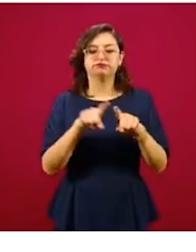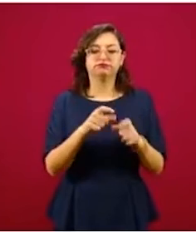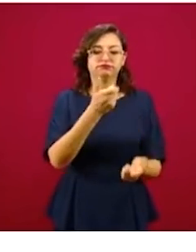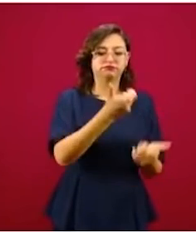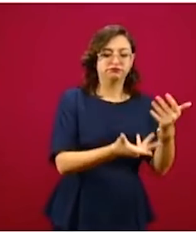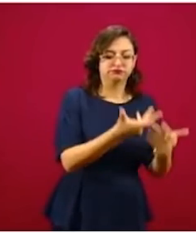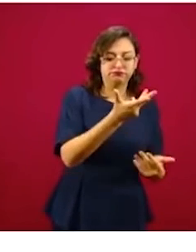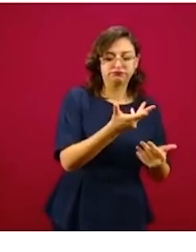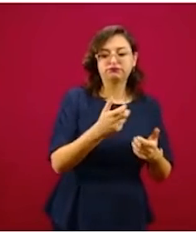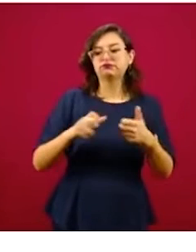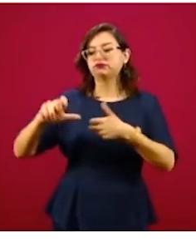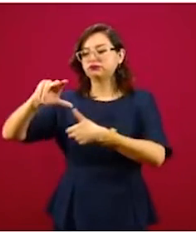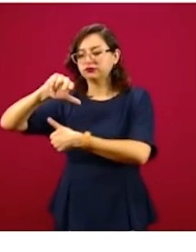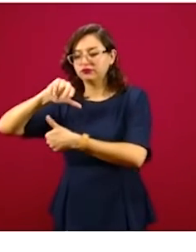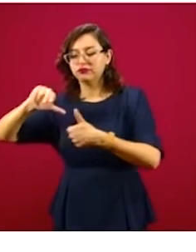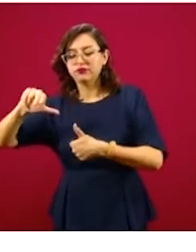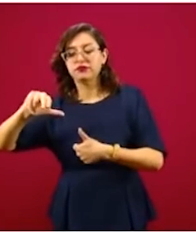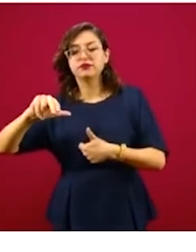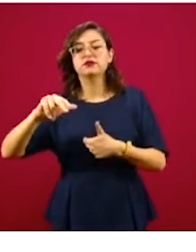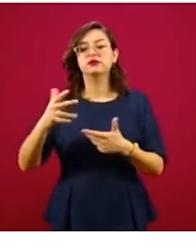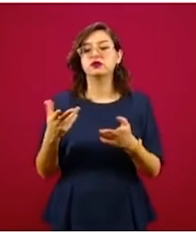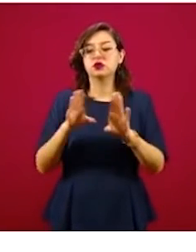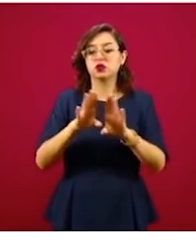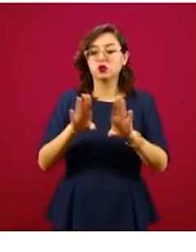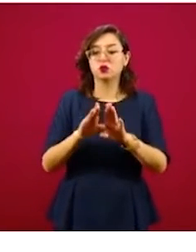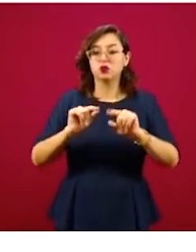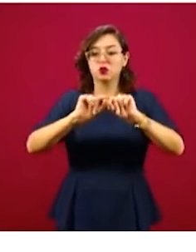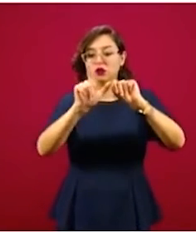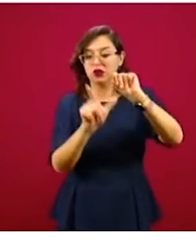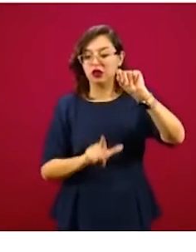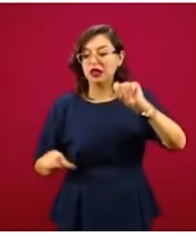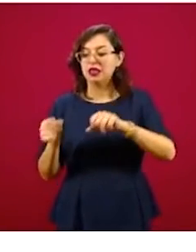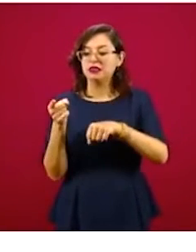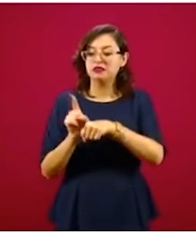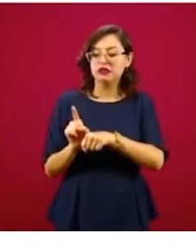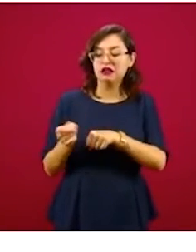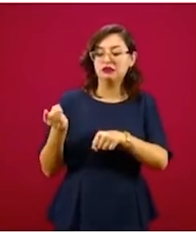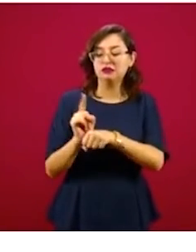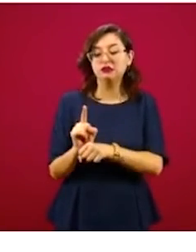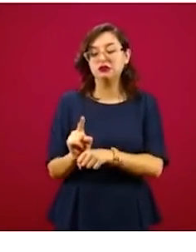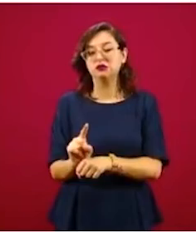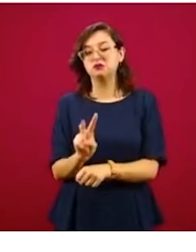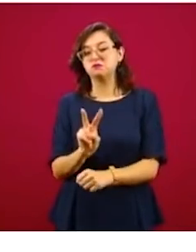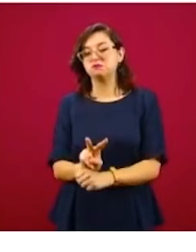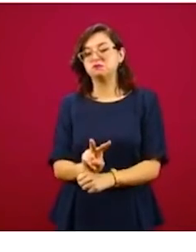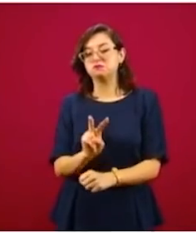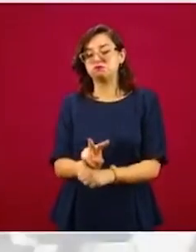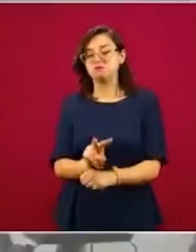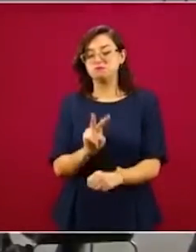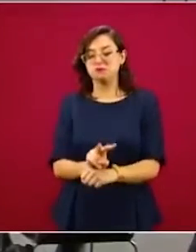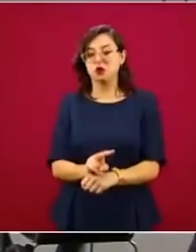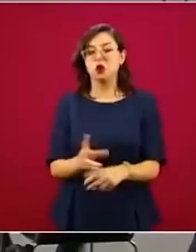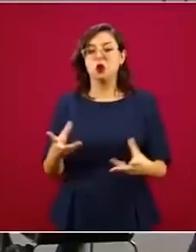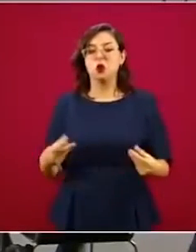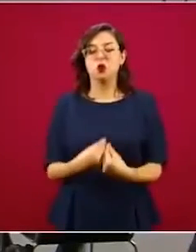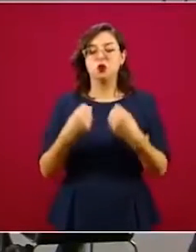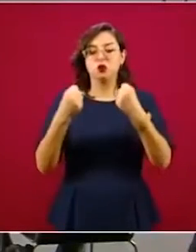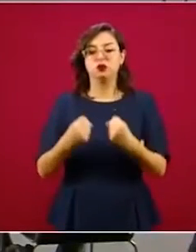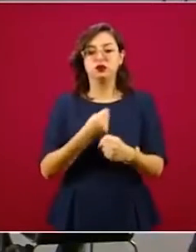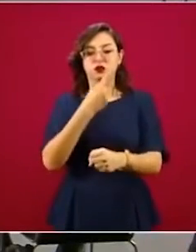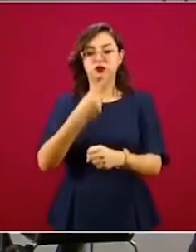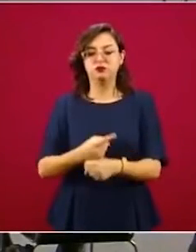como de ciclones tropicales, de las condiciones meteorológicas del país, se revisan todos los días con el Gabinete de Seguridad.